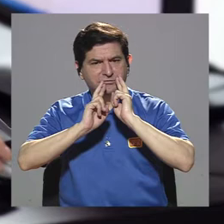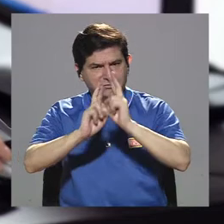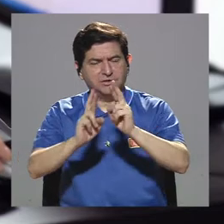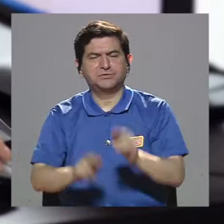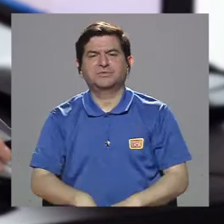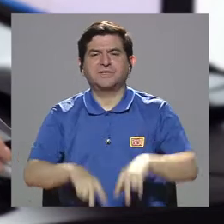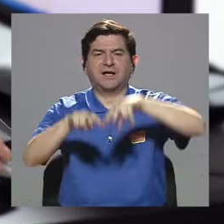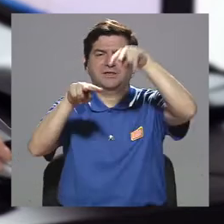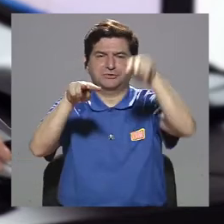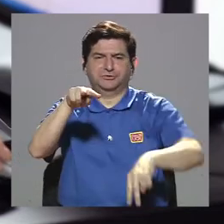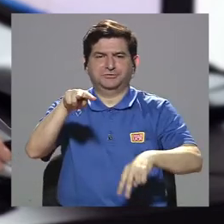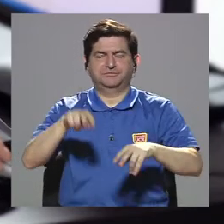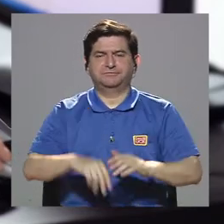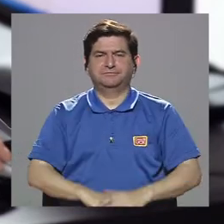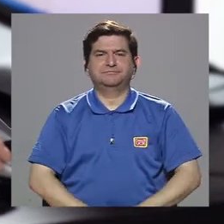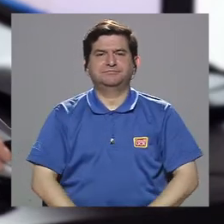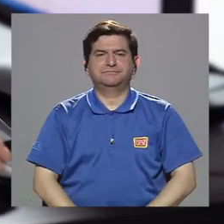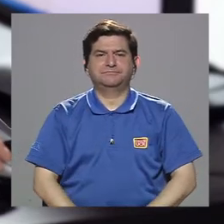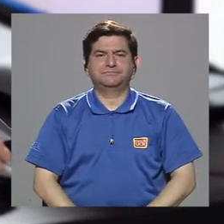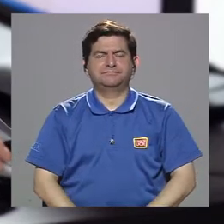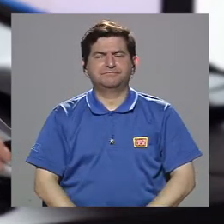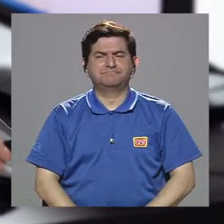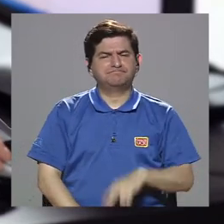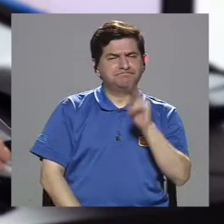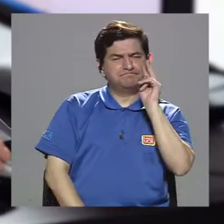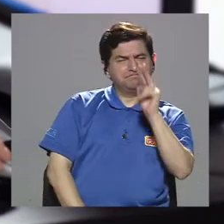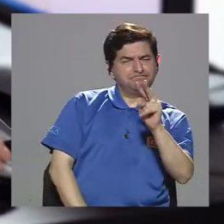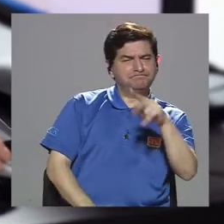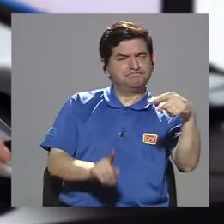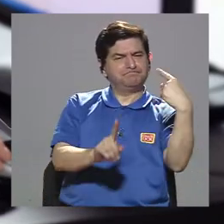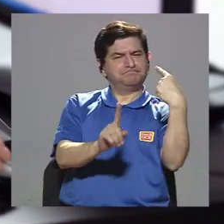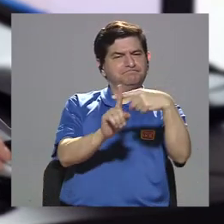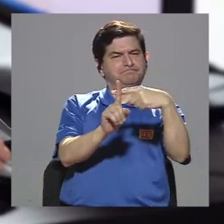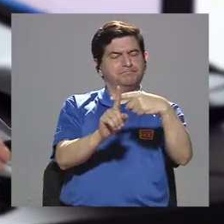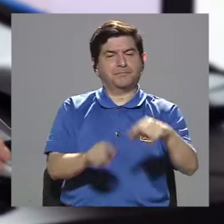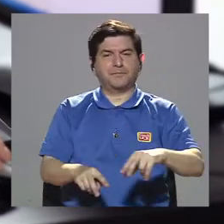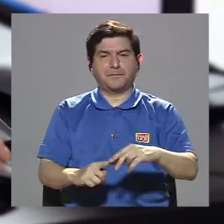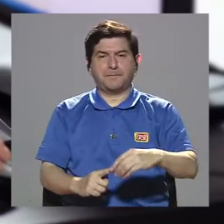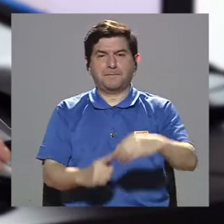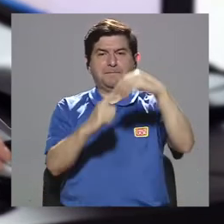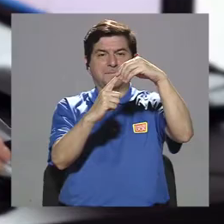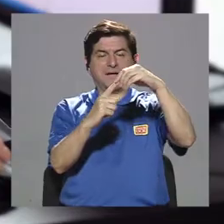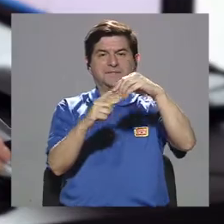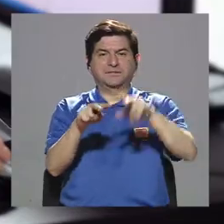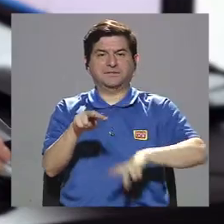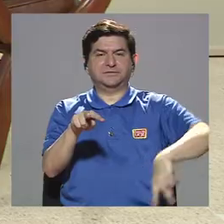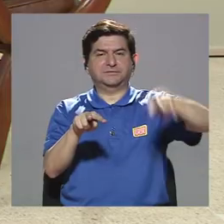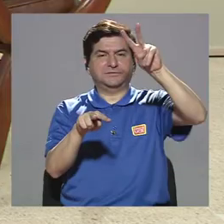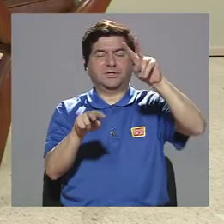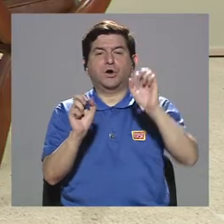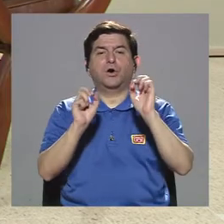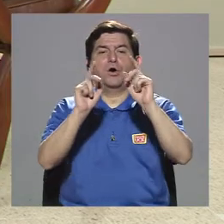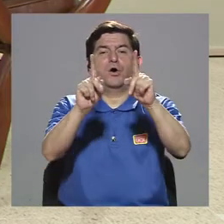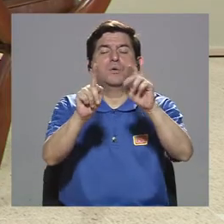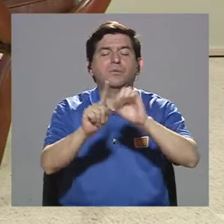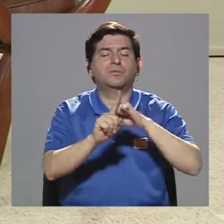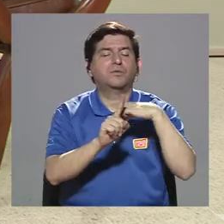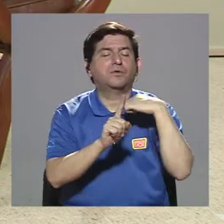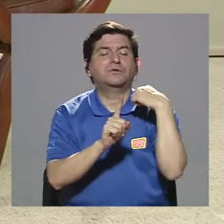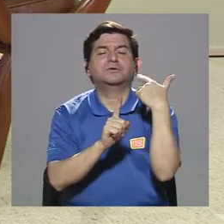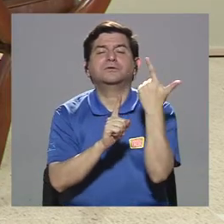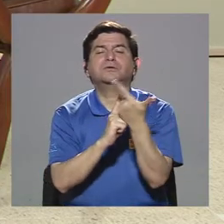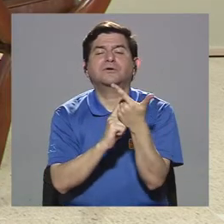de desventajas. Entonces, viéndolo desde lo positivo, la ventaja principal es que tenemos una oportunidad de